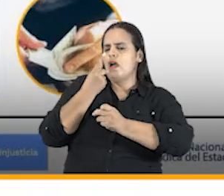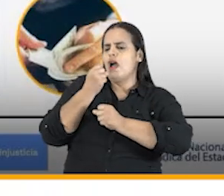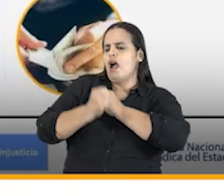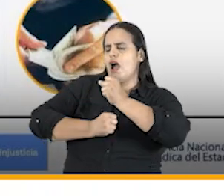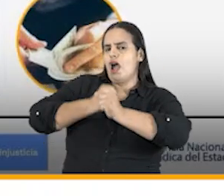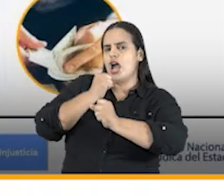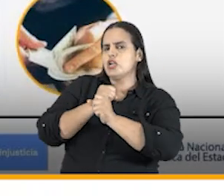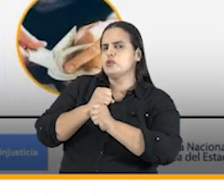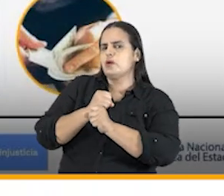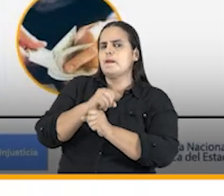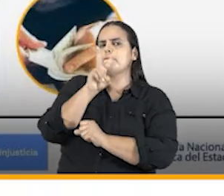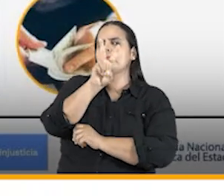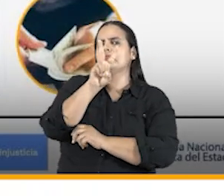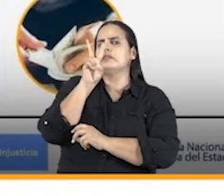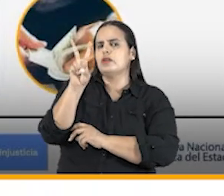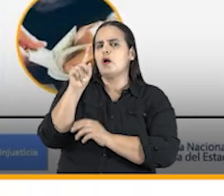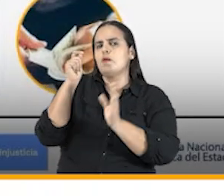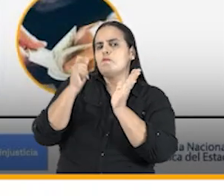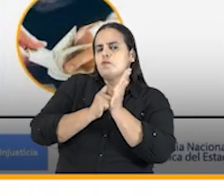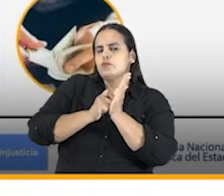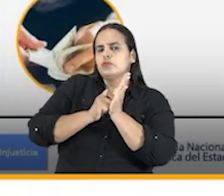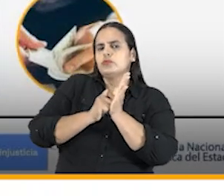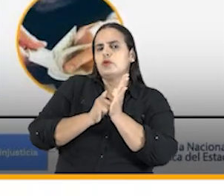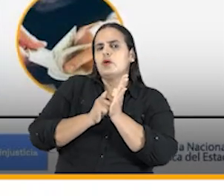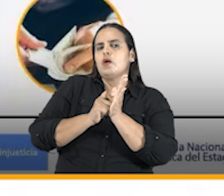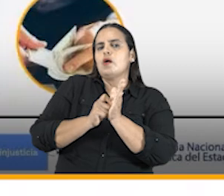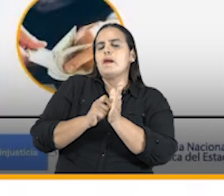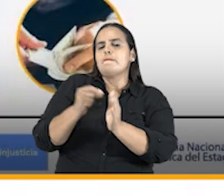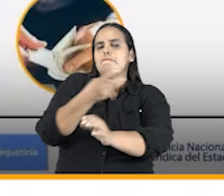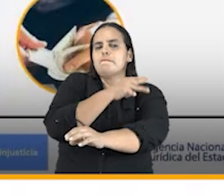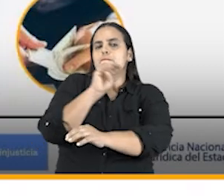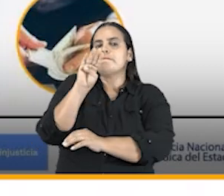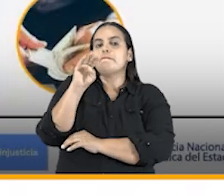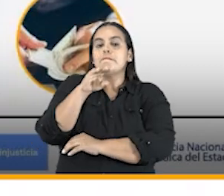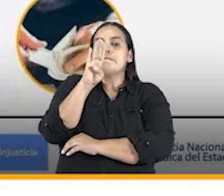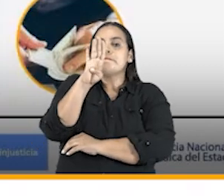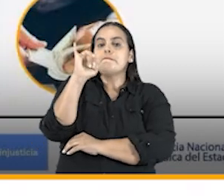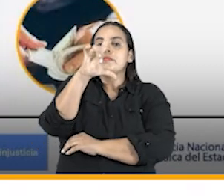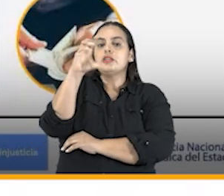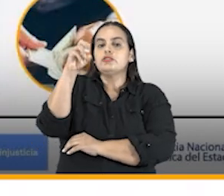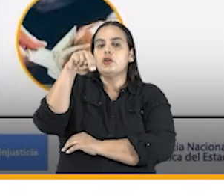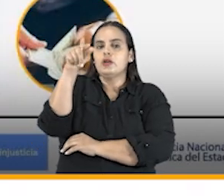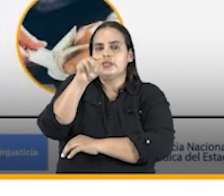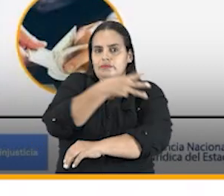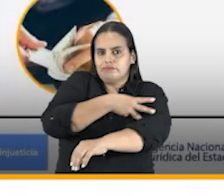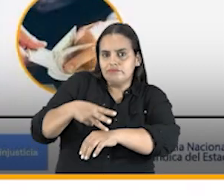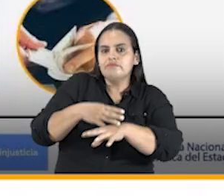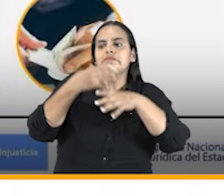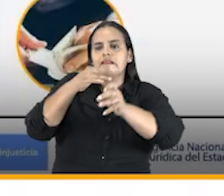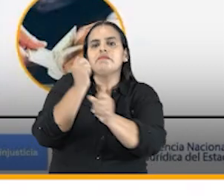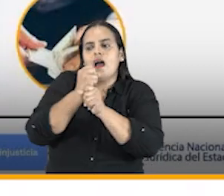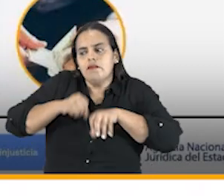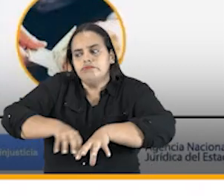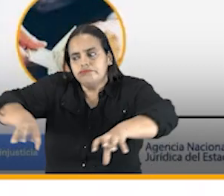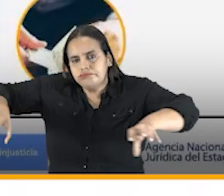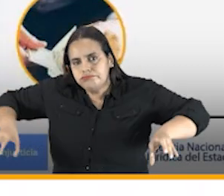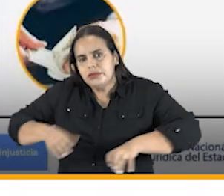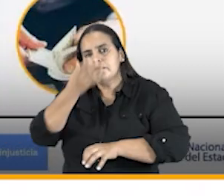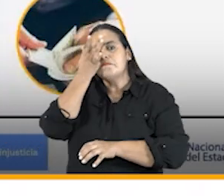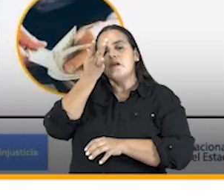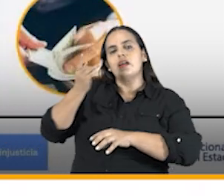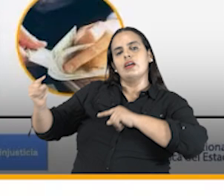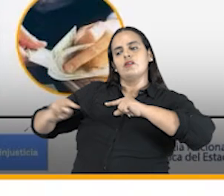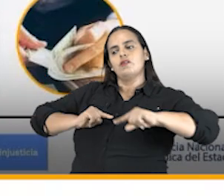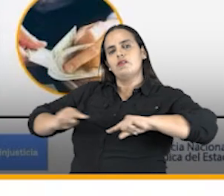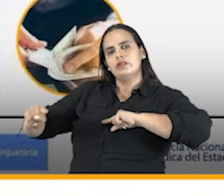.4 billones de pesos. Este es un trabajo que se logra gracias a la coordinación con las